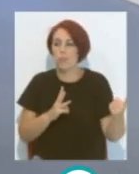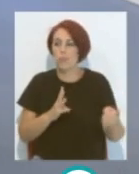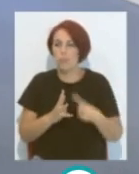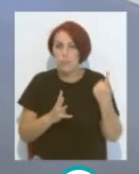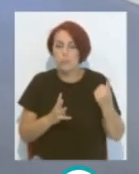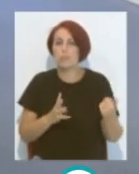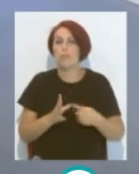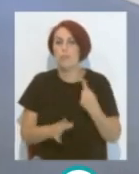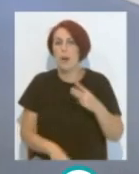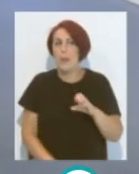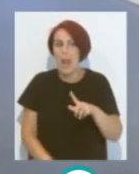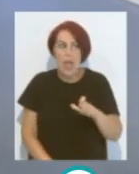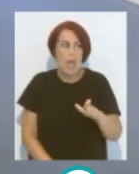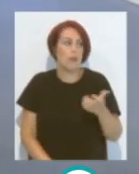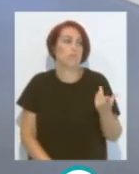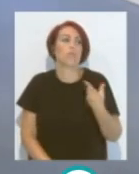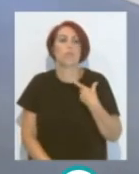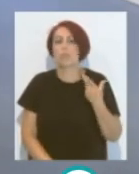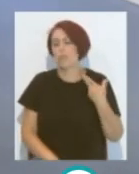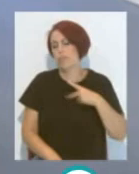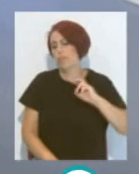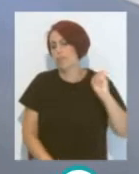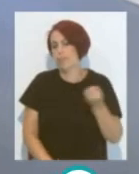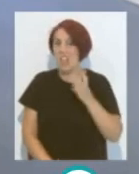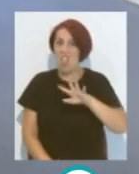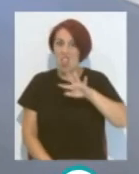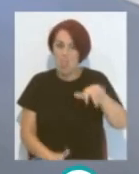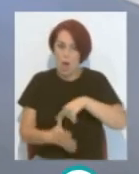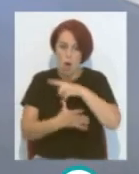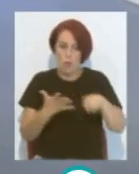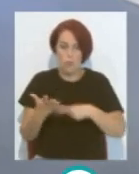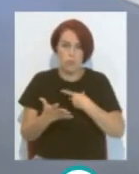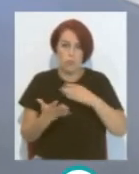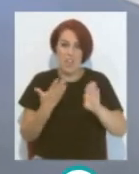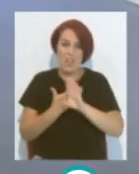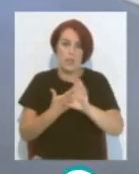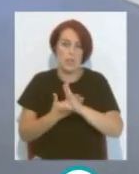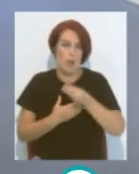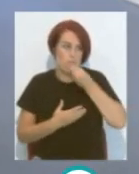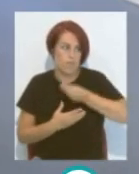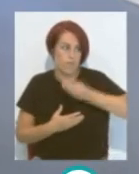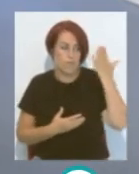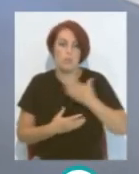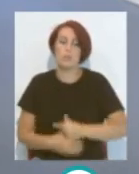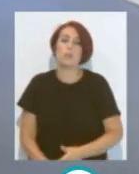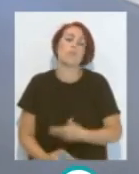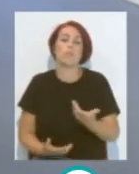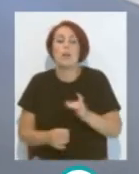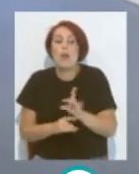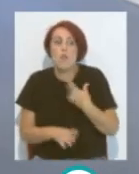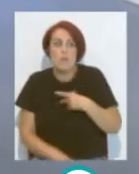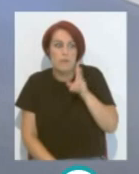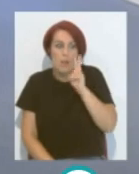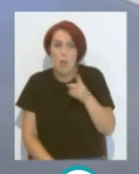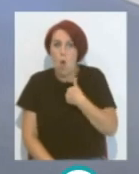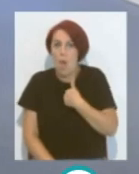Gerson, Pelé y Rivelinho Eran esos cinco magníficos que estaban en la delantera Con Clodoaldo de pivote Claro, yo vi eso